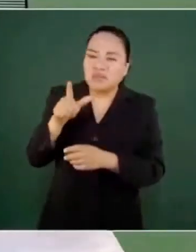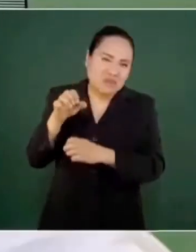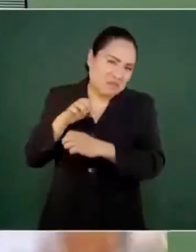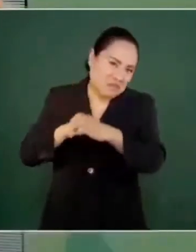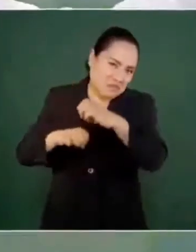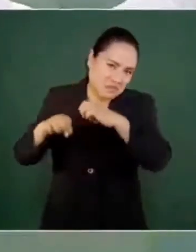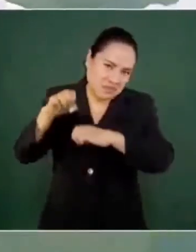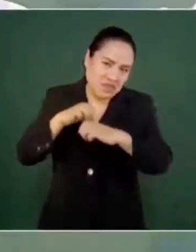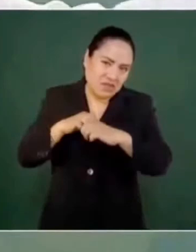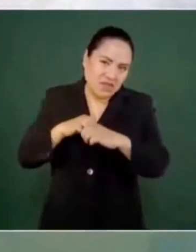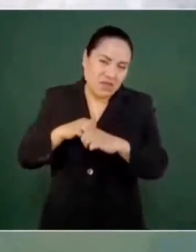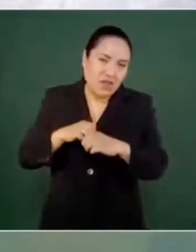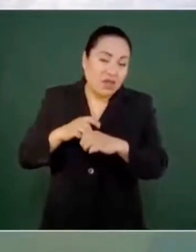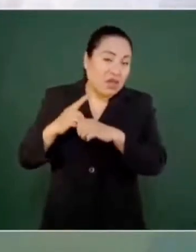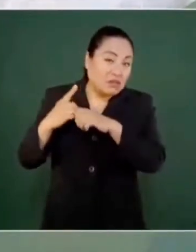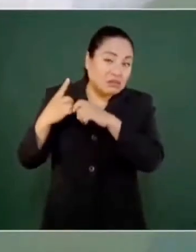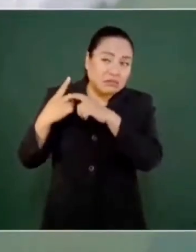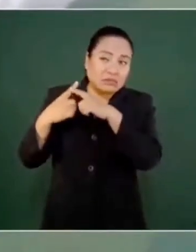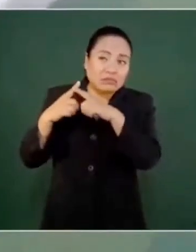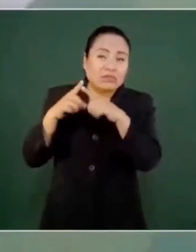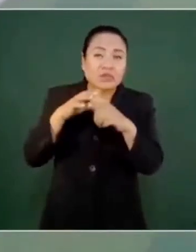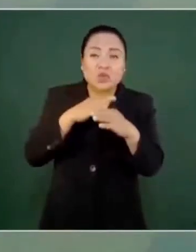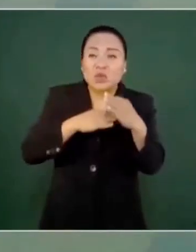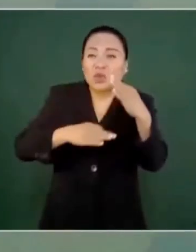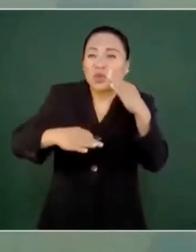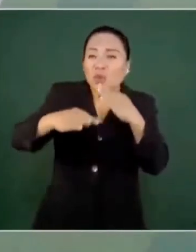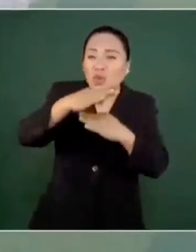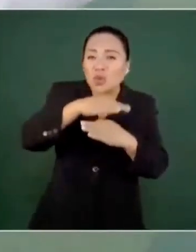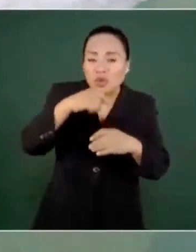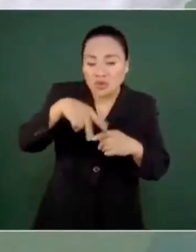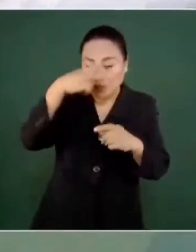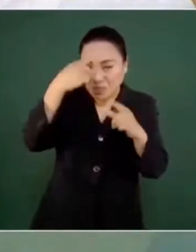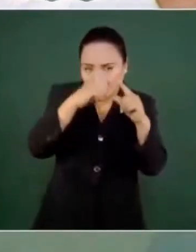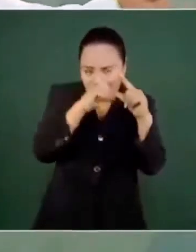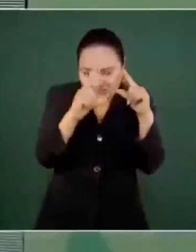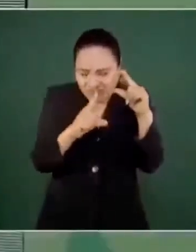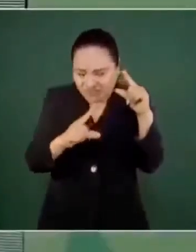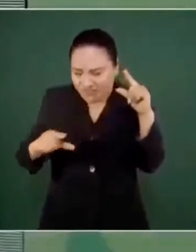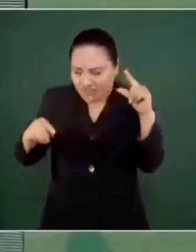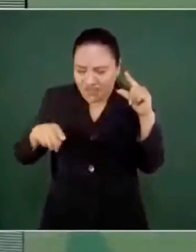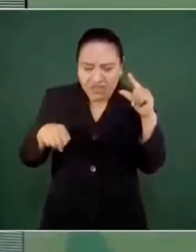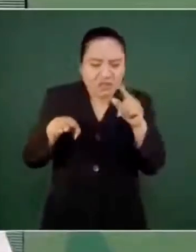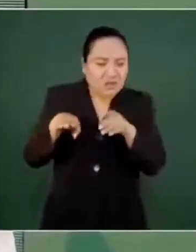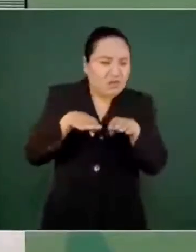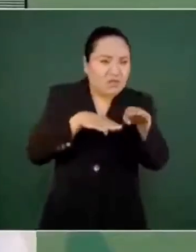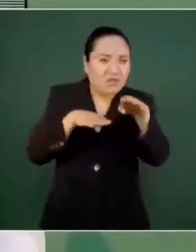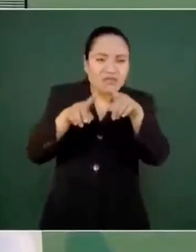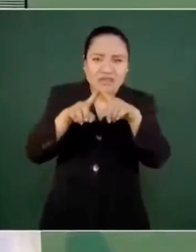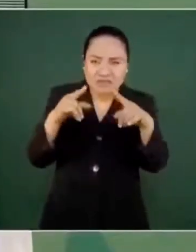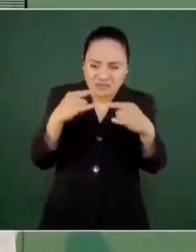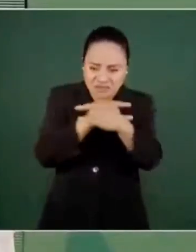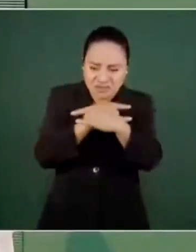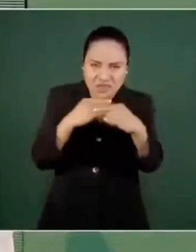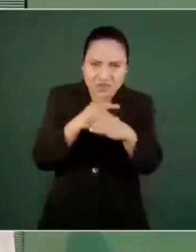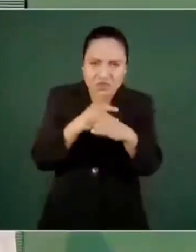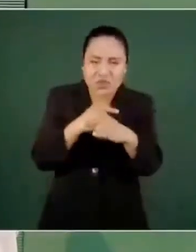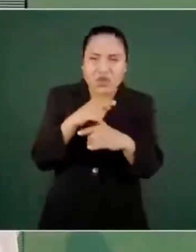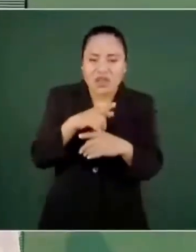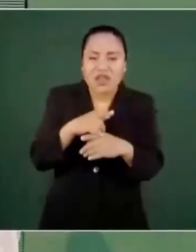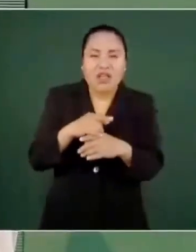Todas las autopistas del Estado de México concesionadas a OHL.